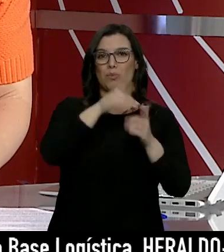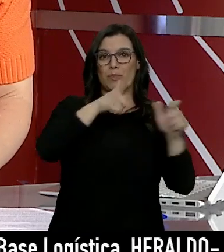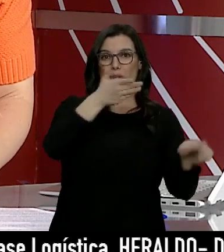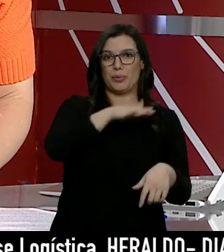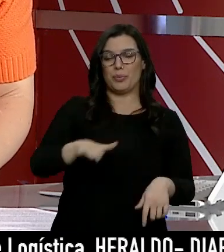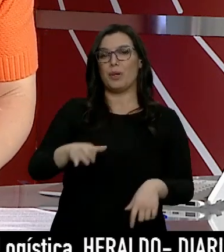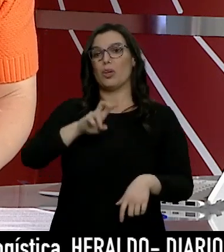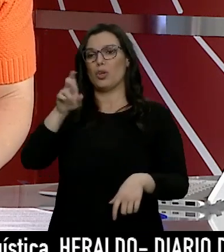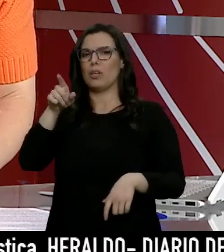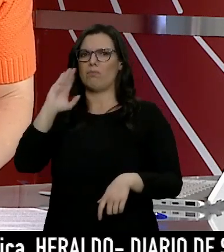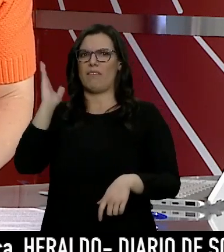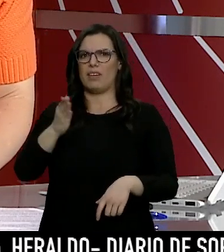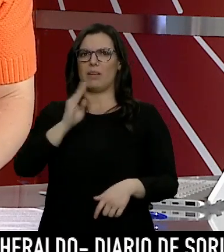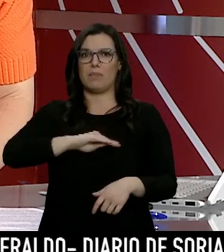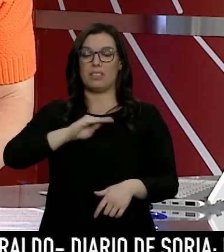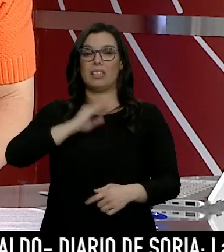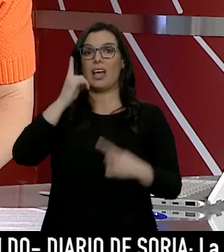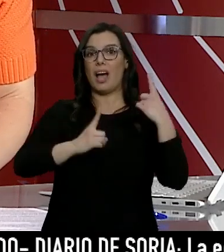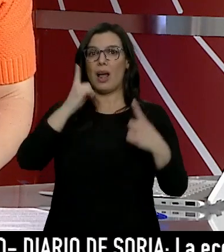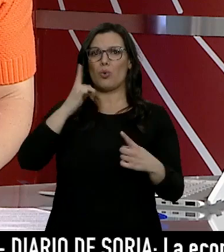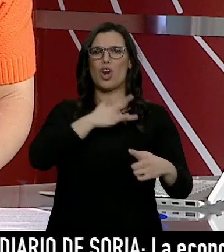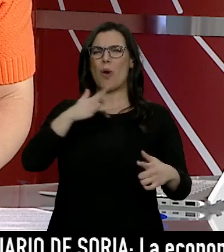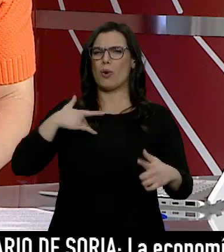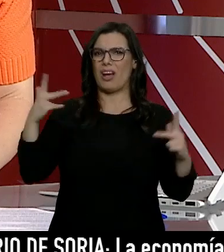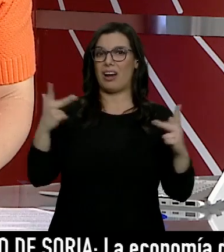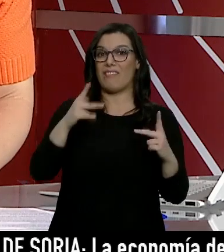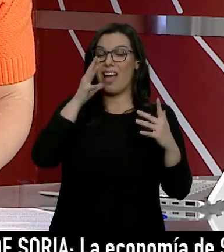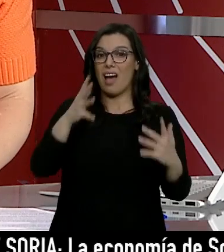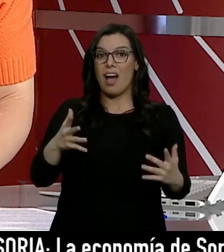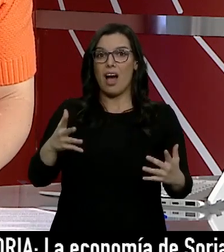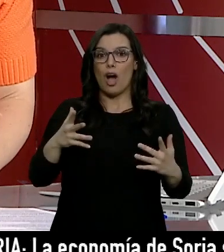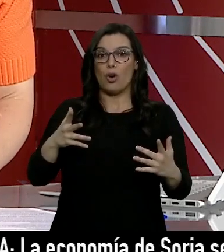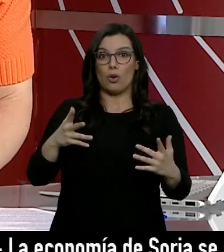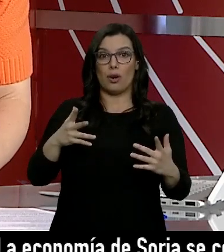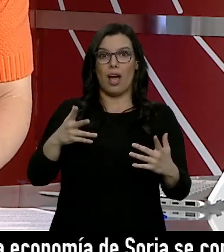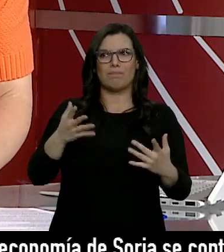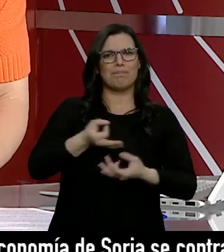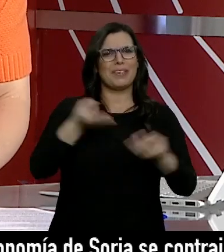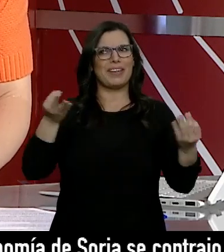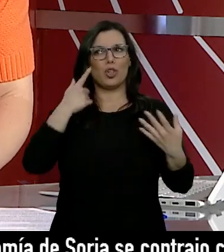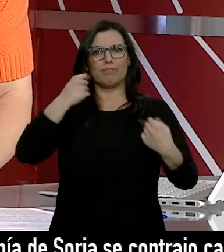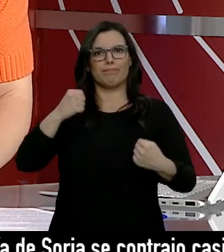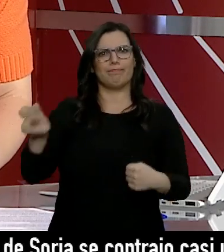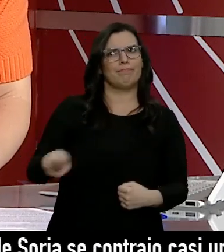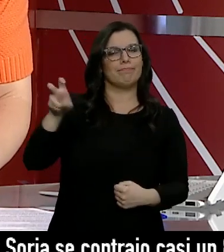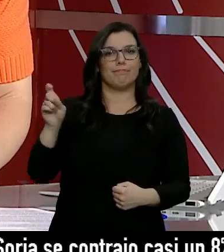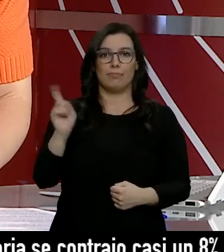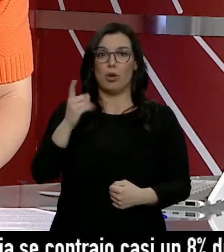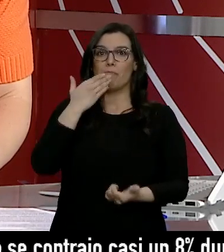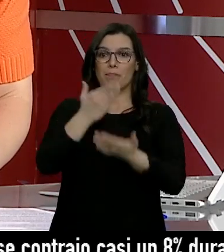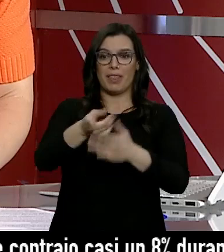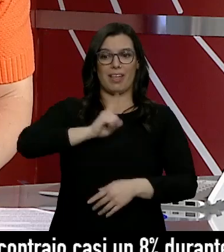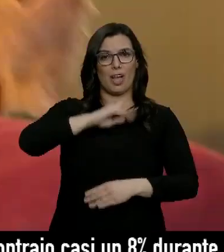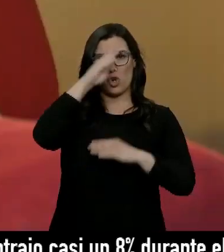resultaron afectadas. Muchos sufrieron graves neumonías y todavía hoy no se han recuperado del todo. Piden que no se les olvide.